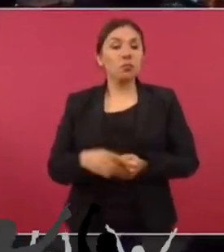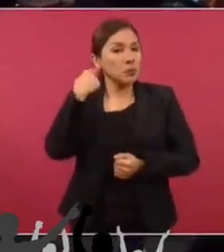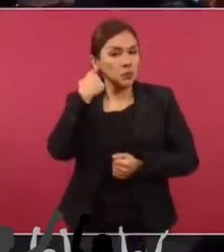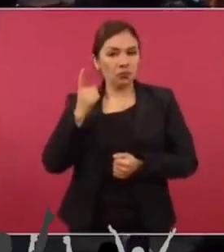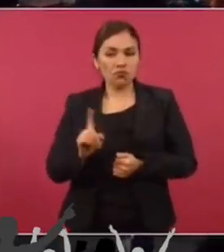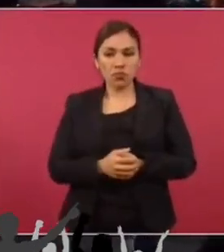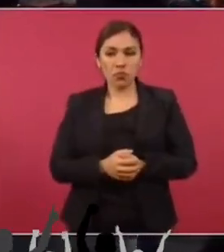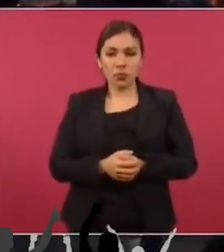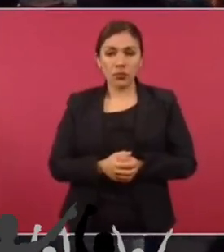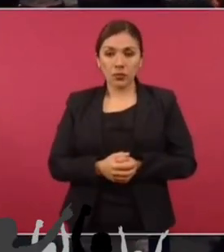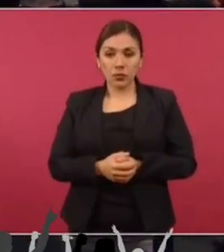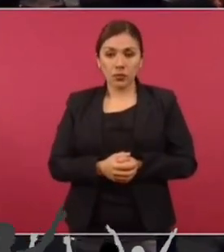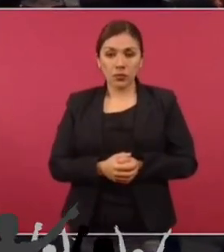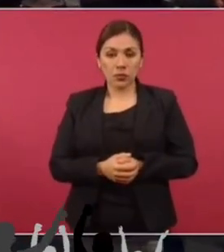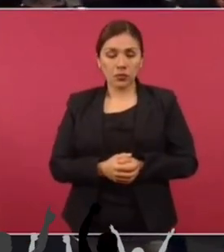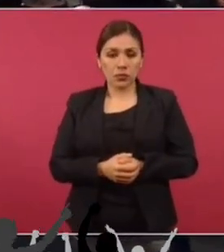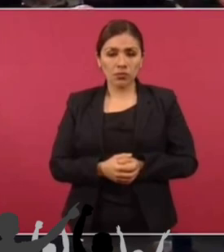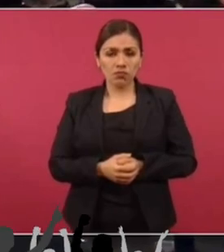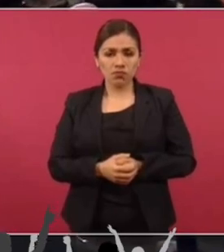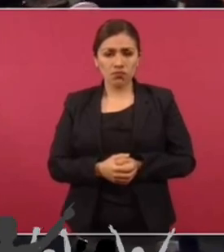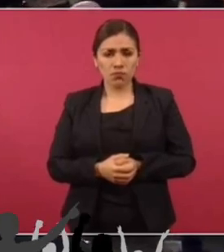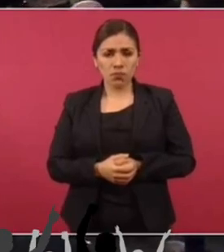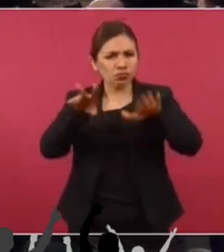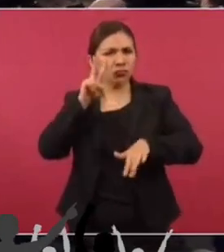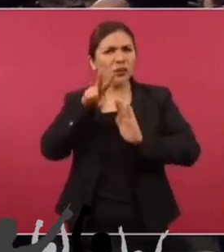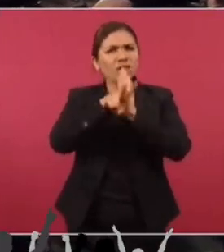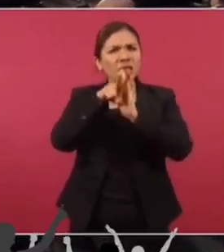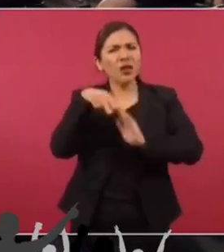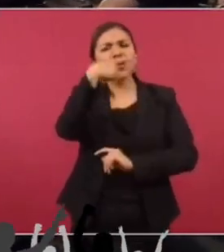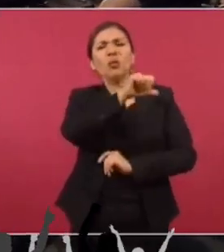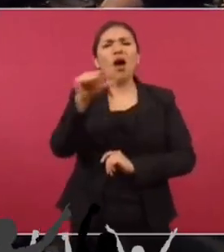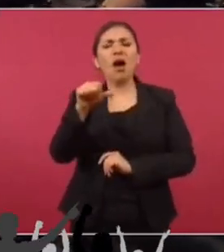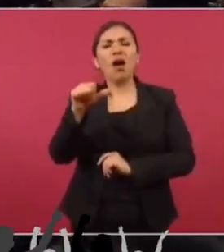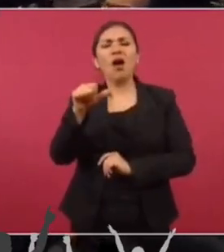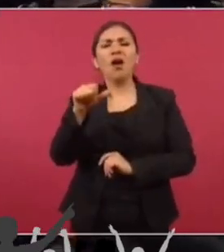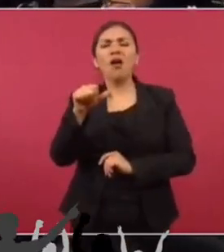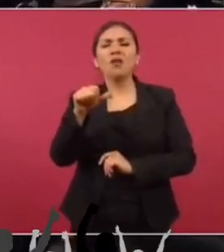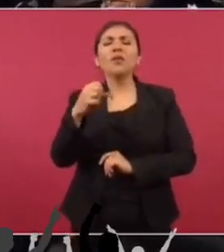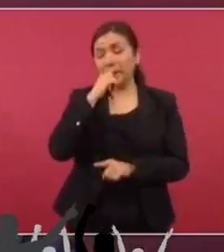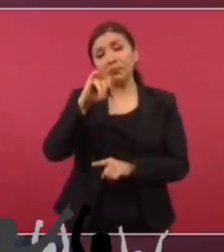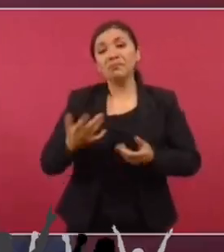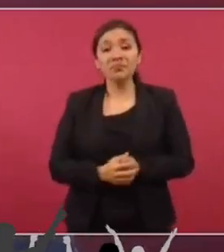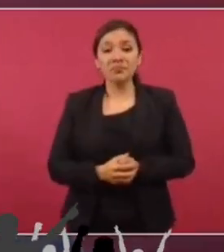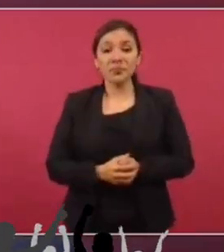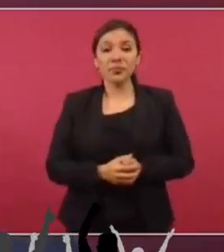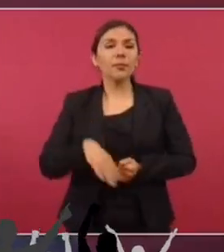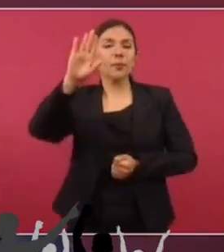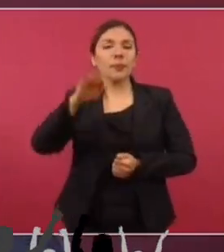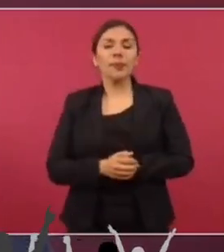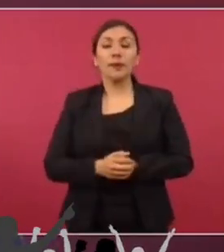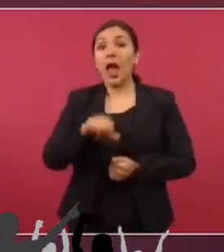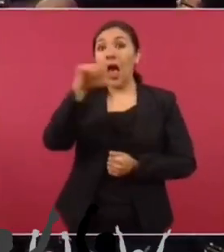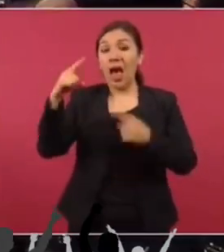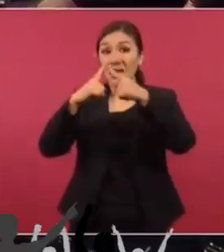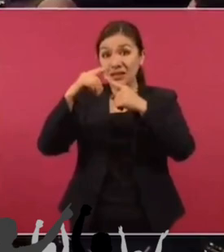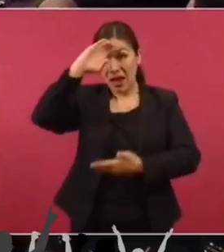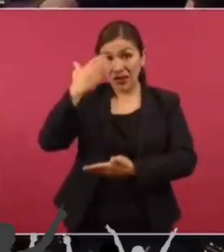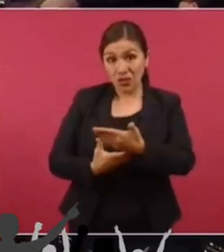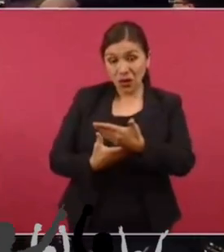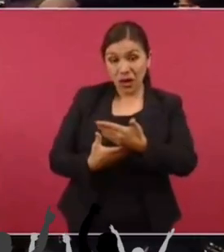sucediendo en el Legislativo con el Plan B. ¿Vio el video que publicó en la conferencia del Episcopado Mexicano? ¿Cuál agencia? En la conferencia del Episcopado Mexicano. Señor presidente. En la iglesia católica,